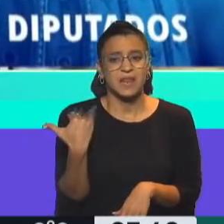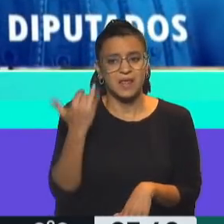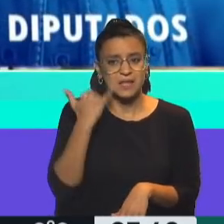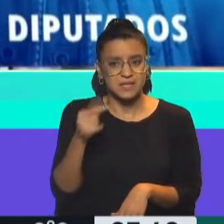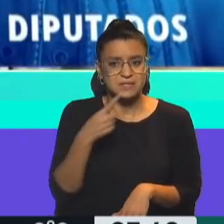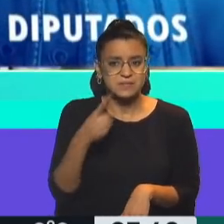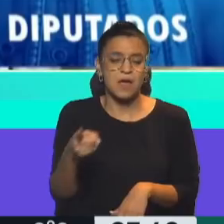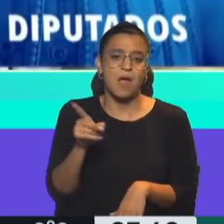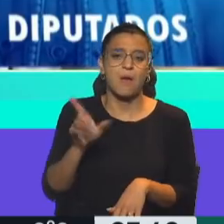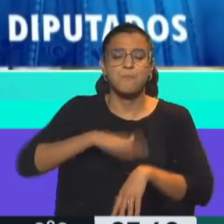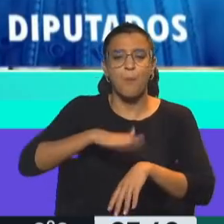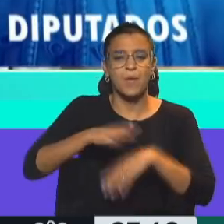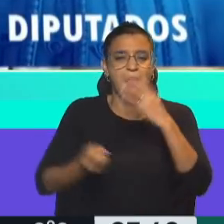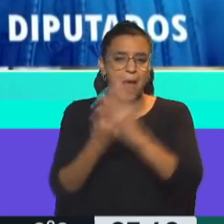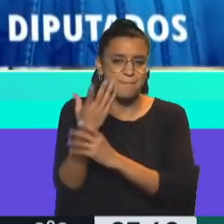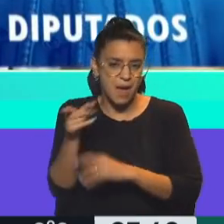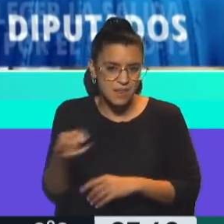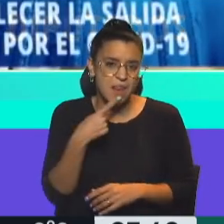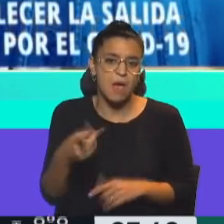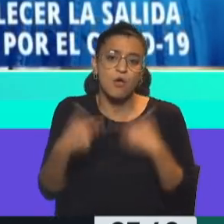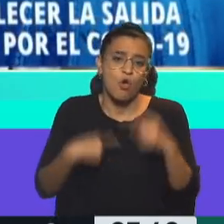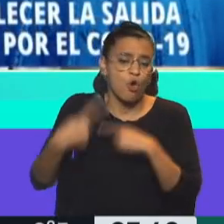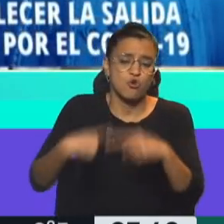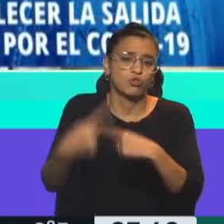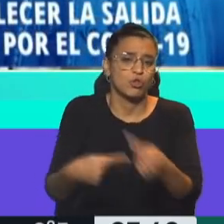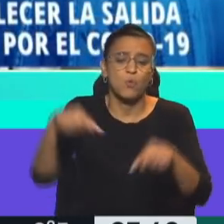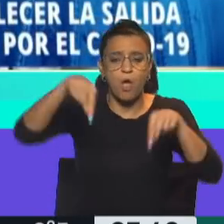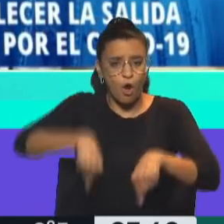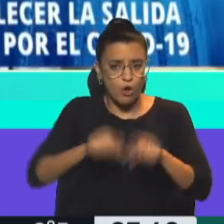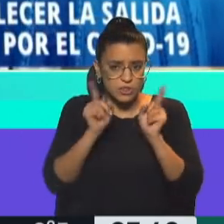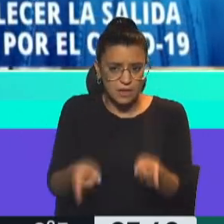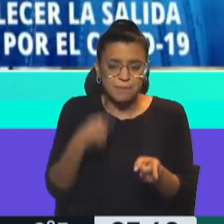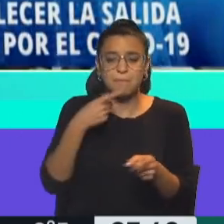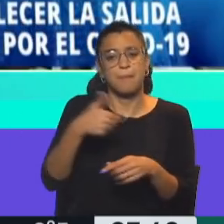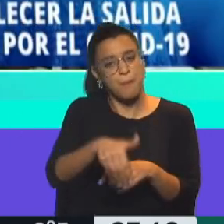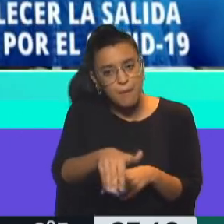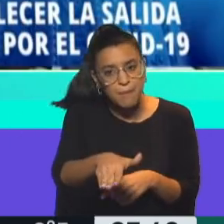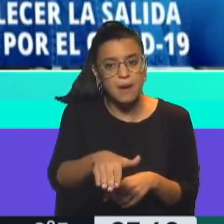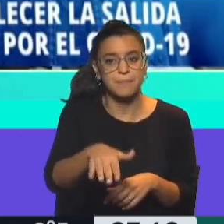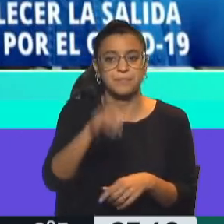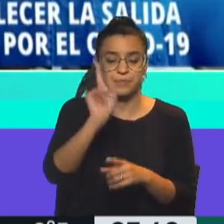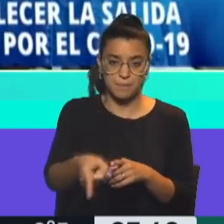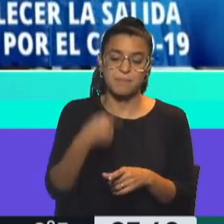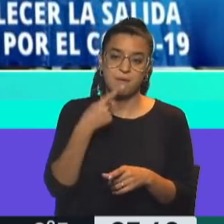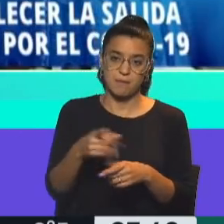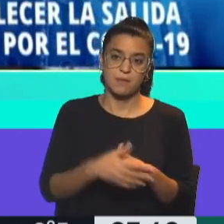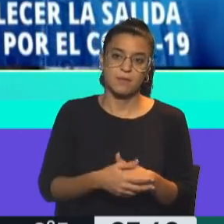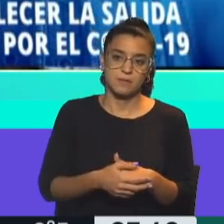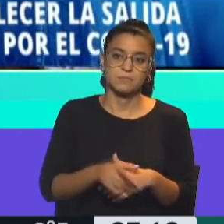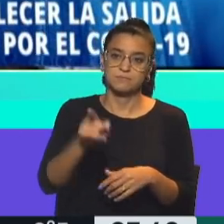en horas de la mañana y que va a continuar también en el día de hoy y se proyecta también una